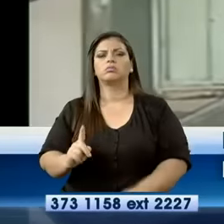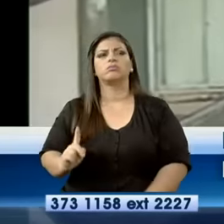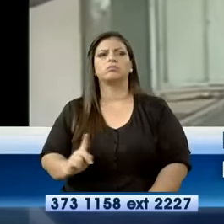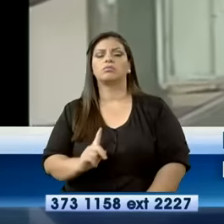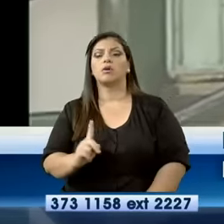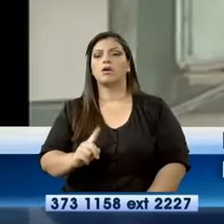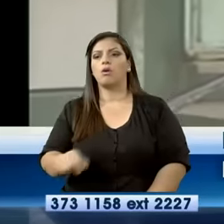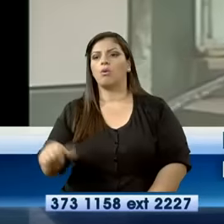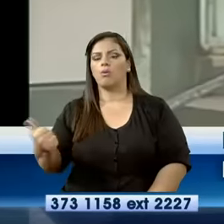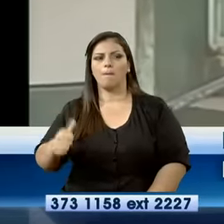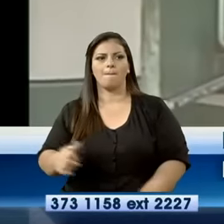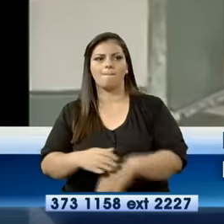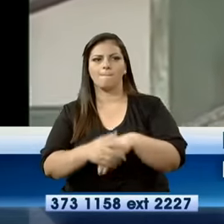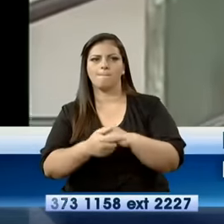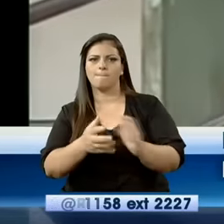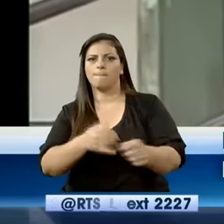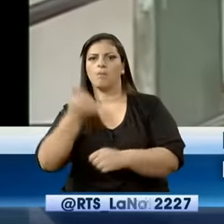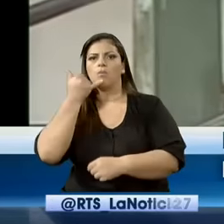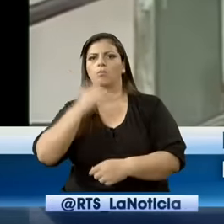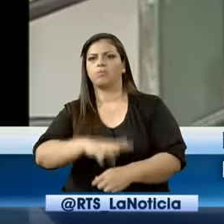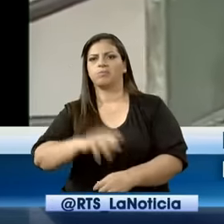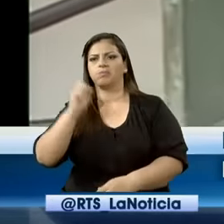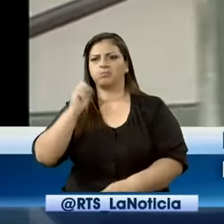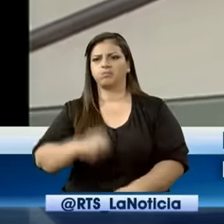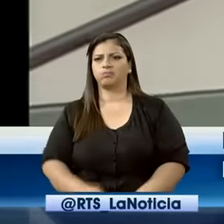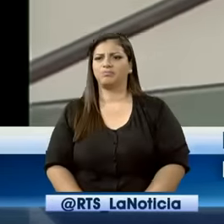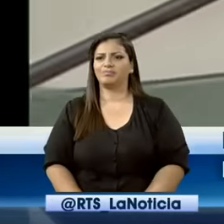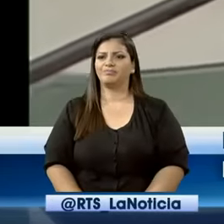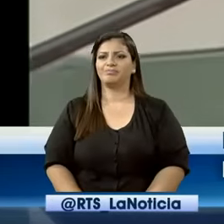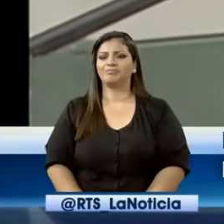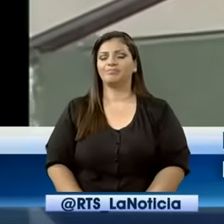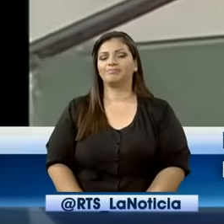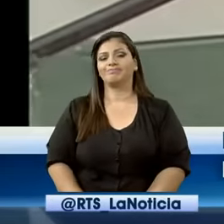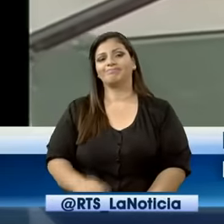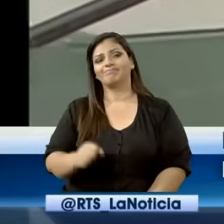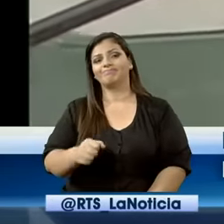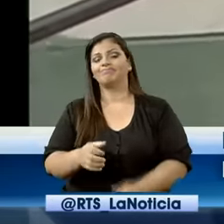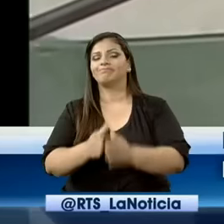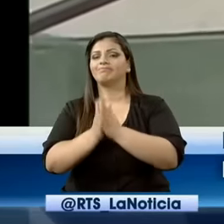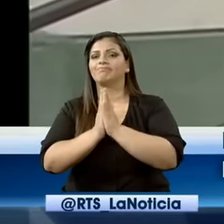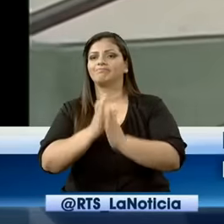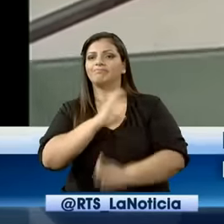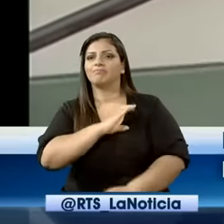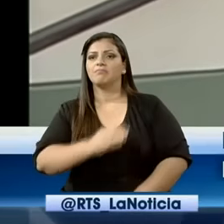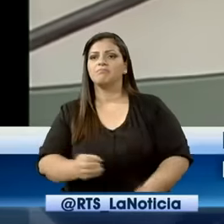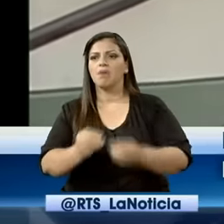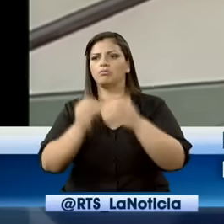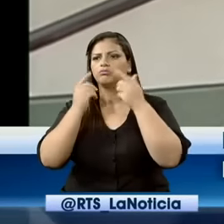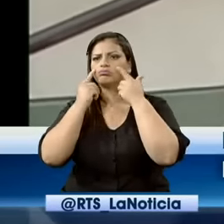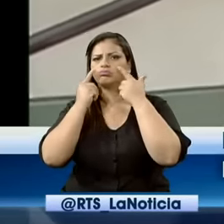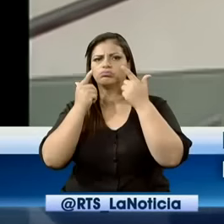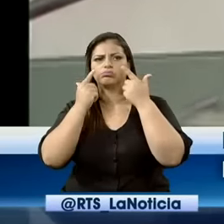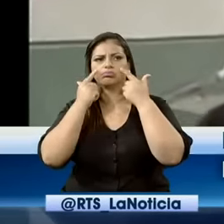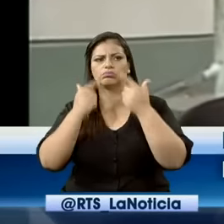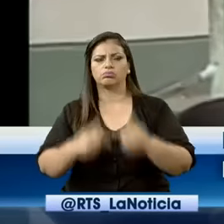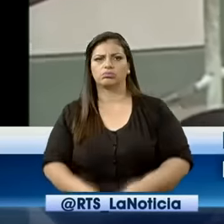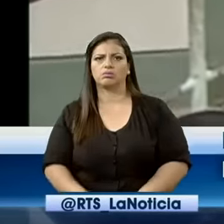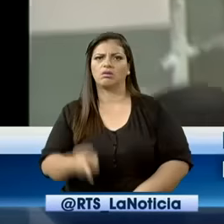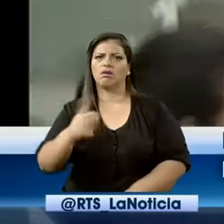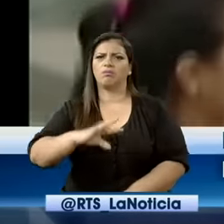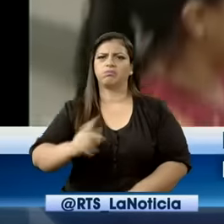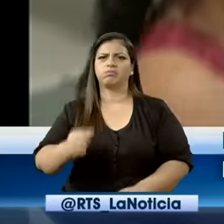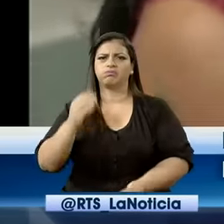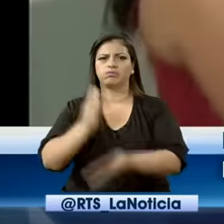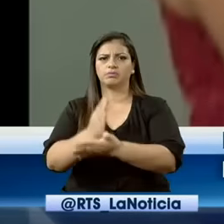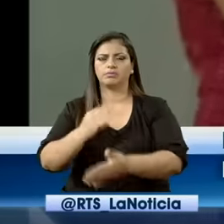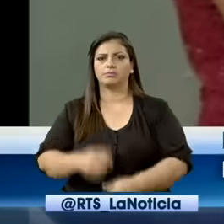vulnerables ante la delincuencia, ¿no? Entonces, pedimos más patrullaje para que no vuelvan a pasar estas cosas. El